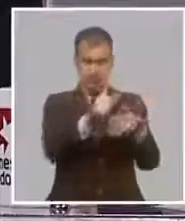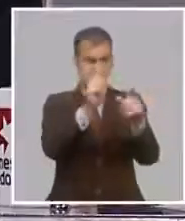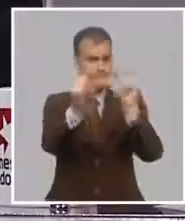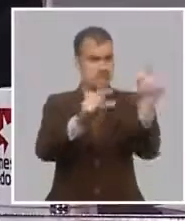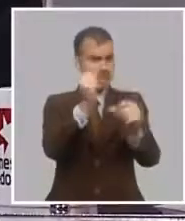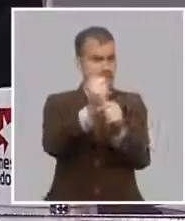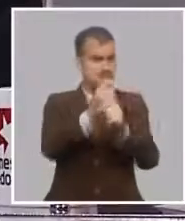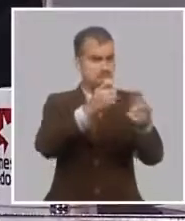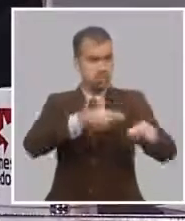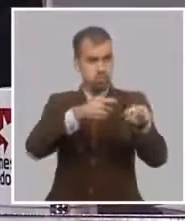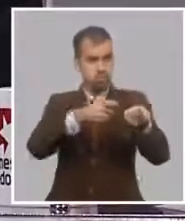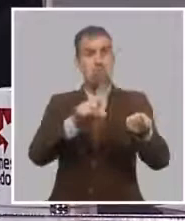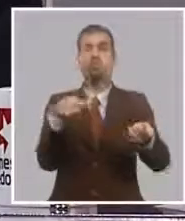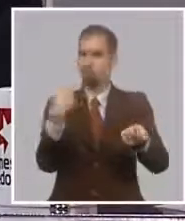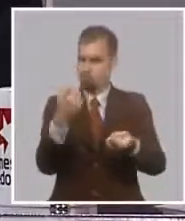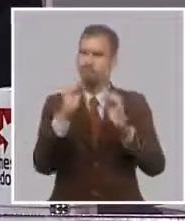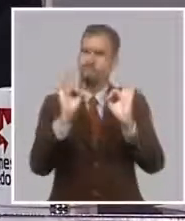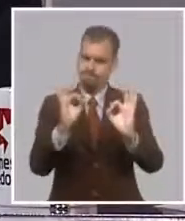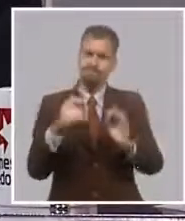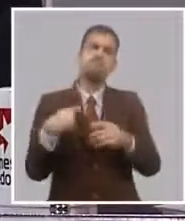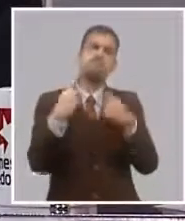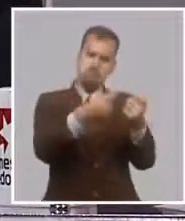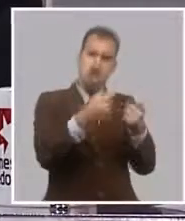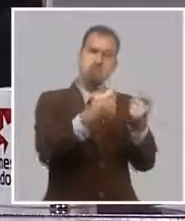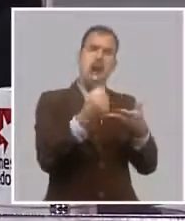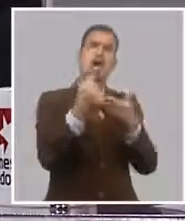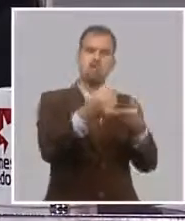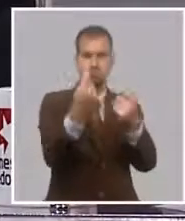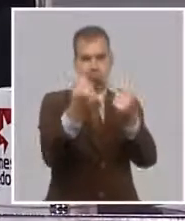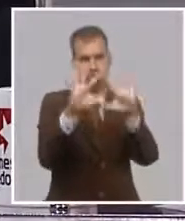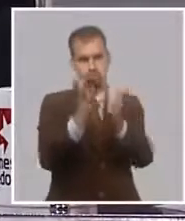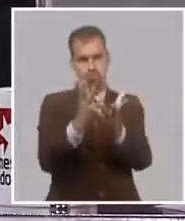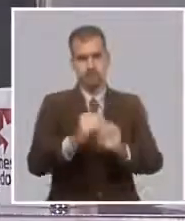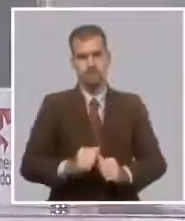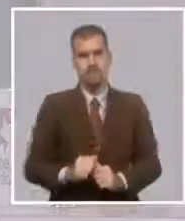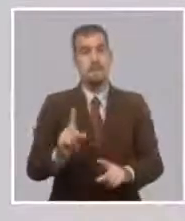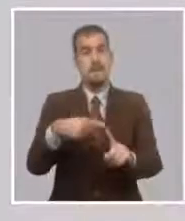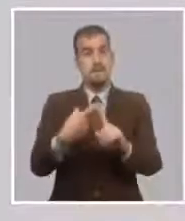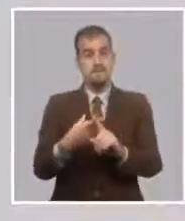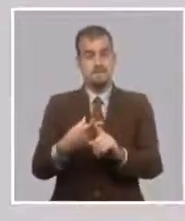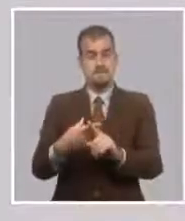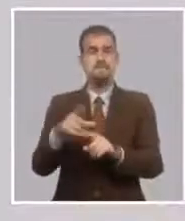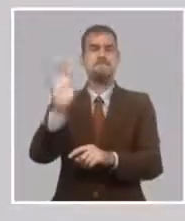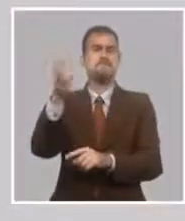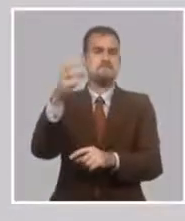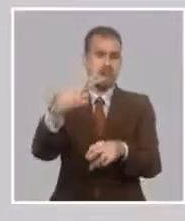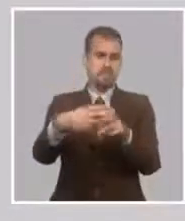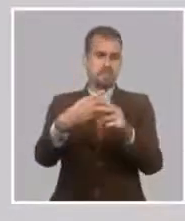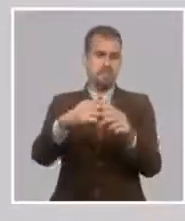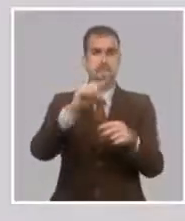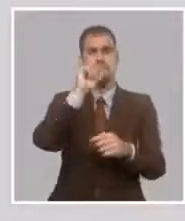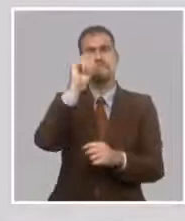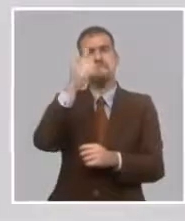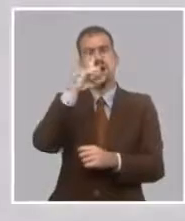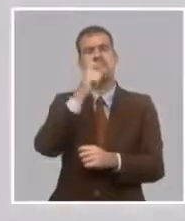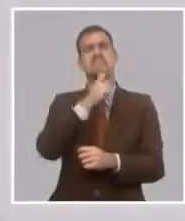presencia de financiamiento y dentro de esto está el Banco de Crédito y Comercio que lleva